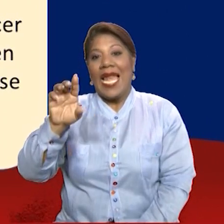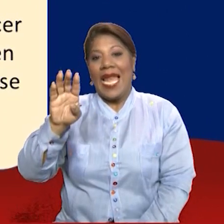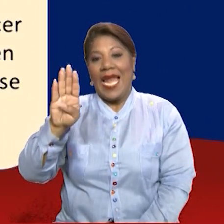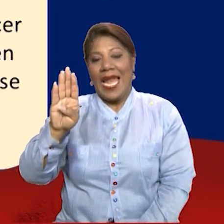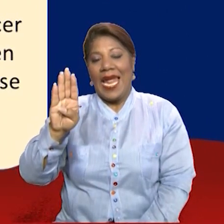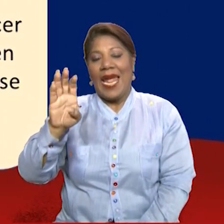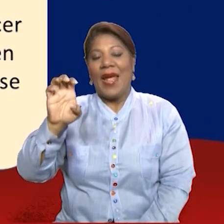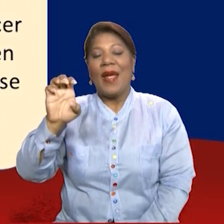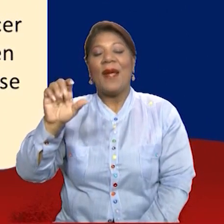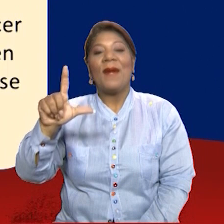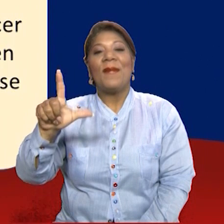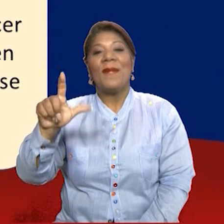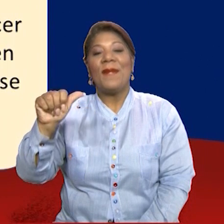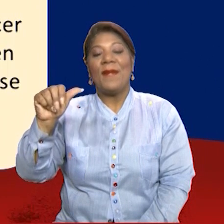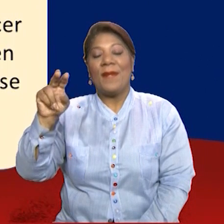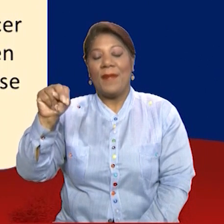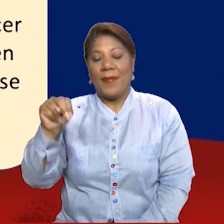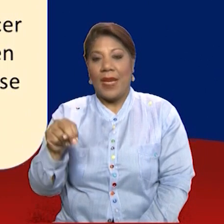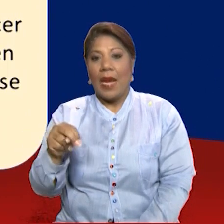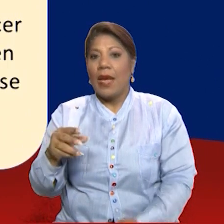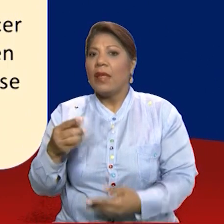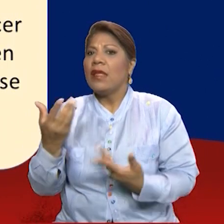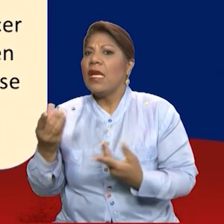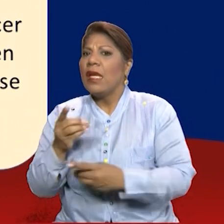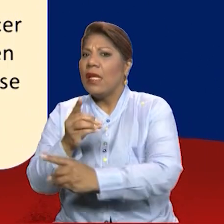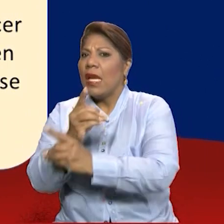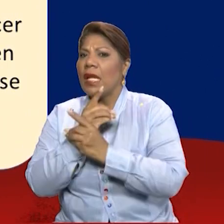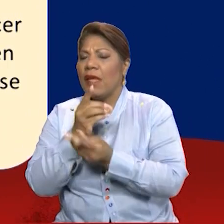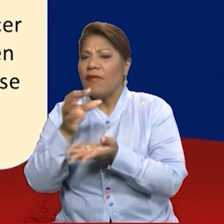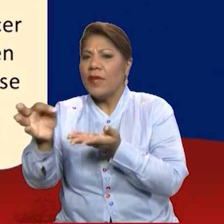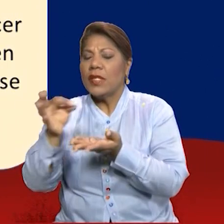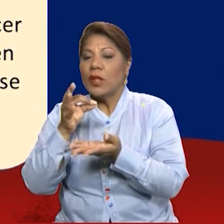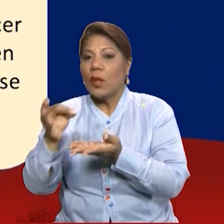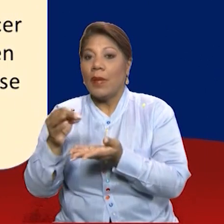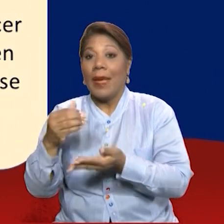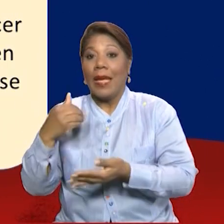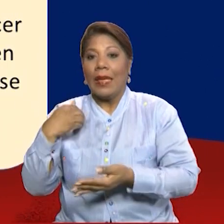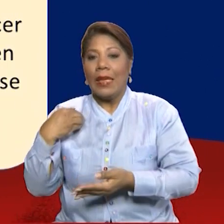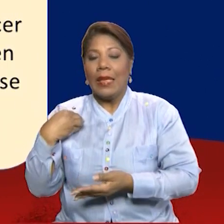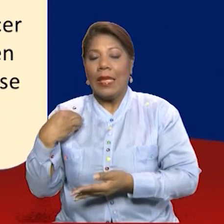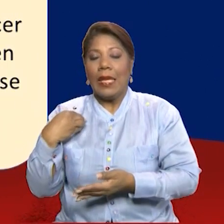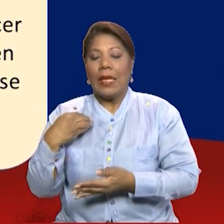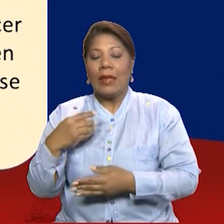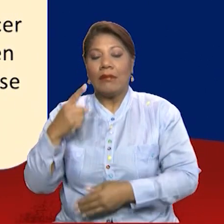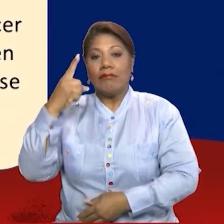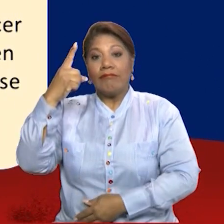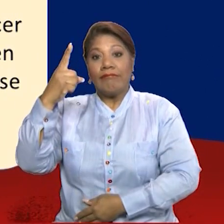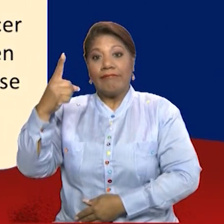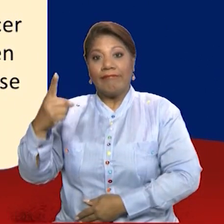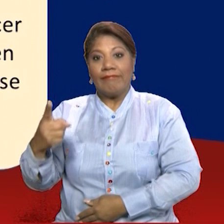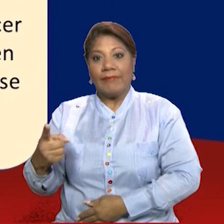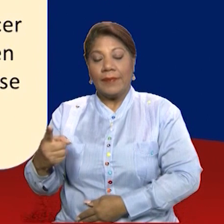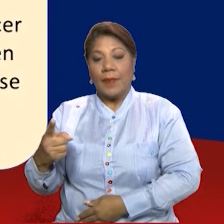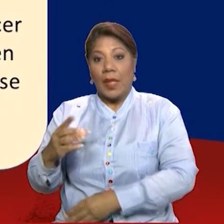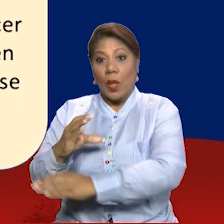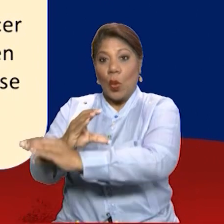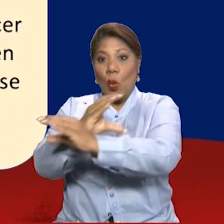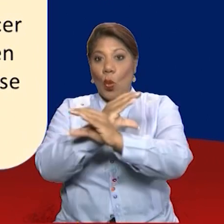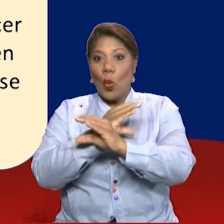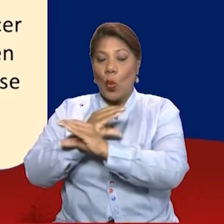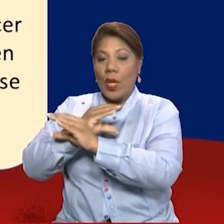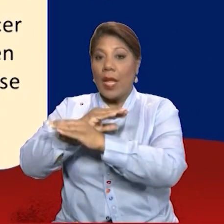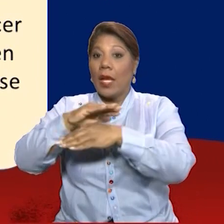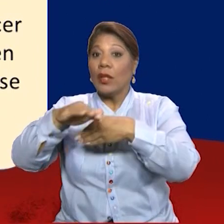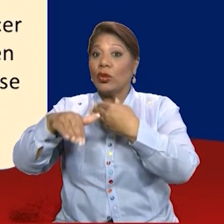Defensoría del Pueblo es una autoridad del Estado encargada de garantizar los derechos de los habitantes ante el